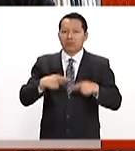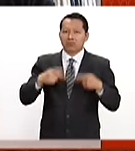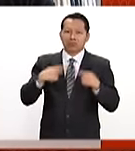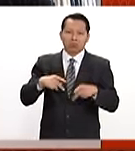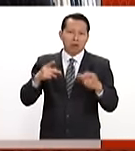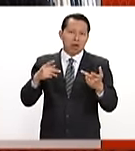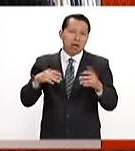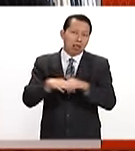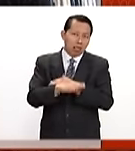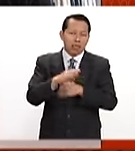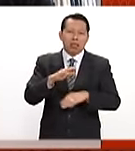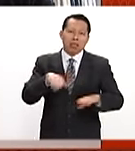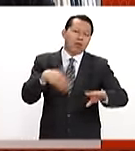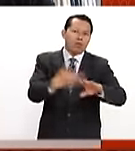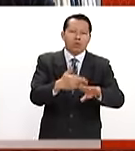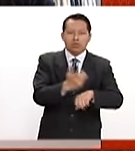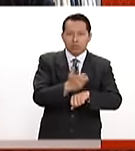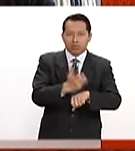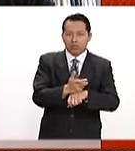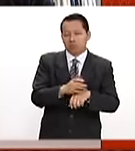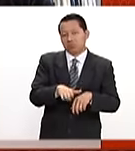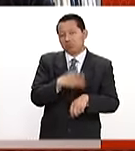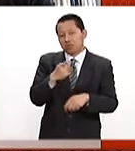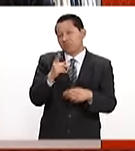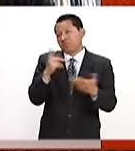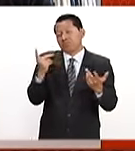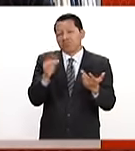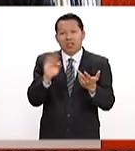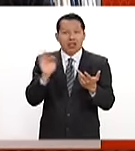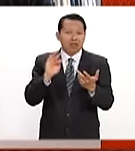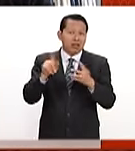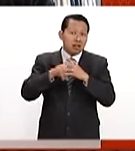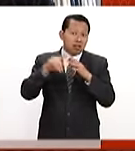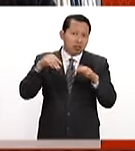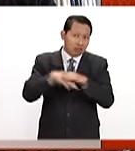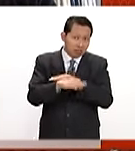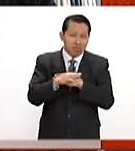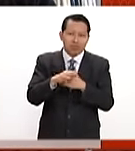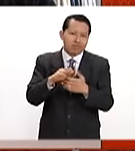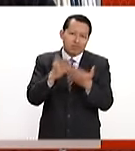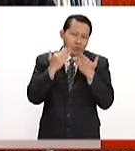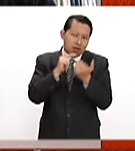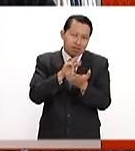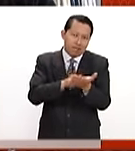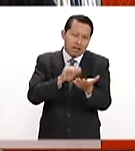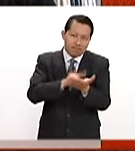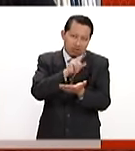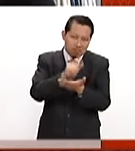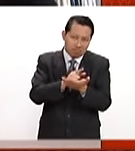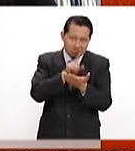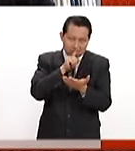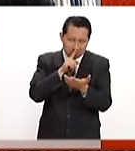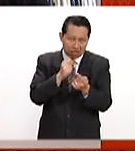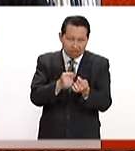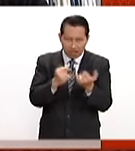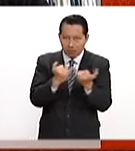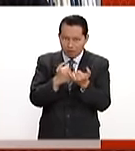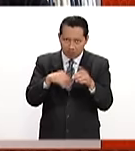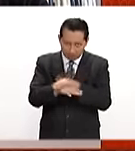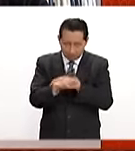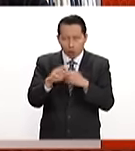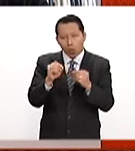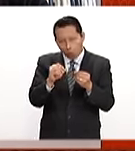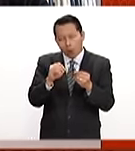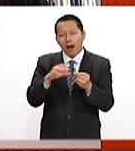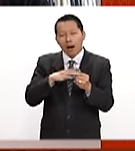exista amenazado su territorio, pues ya sea por parte de una migración ilegal indeseada por ellos o el crimen organizado,